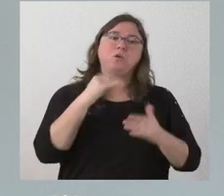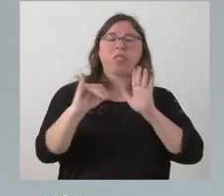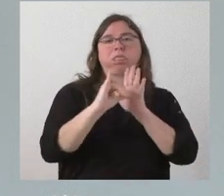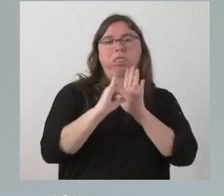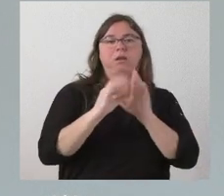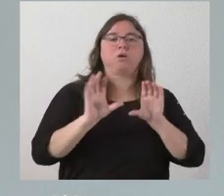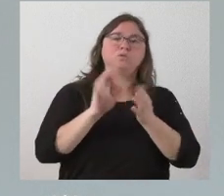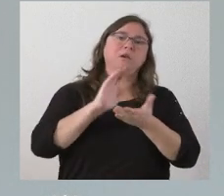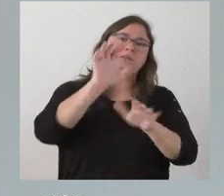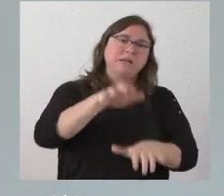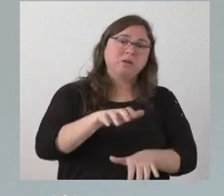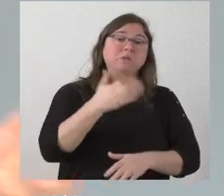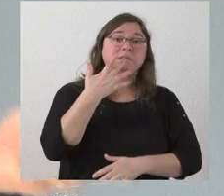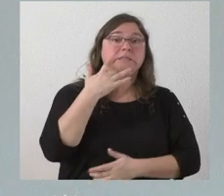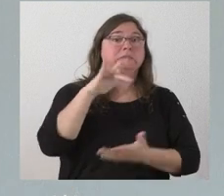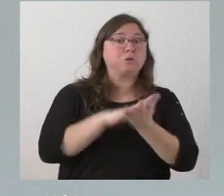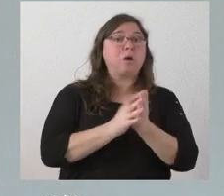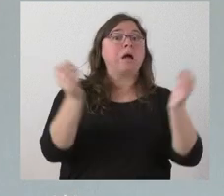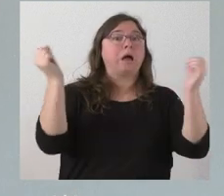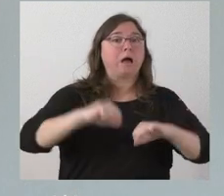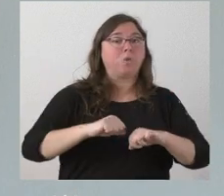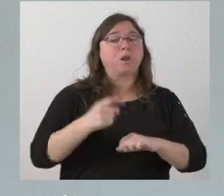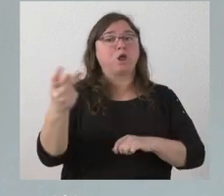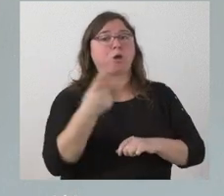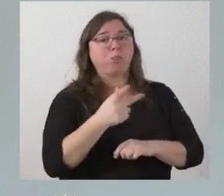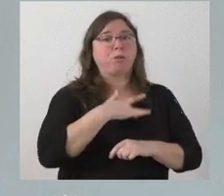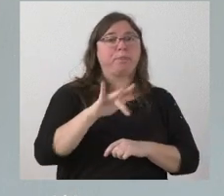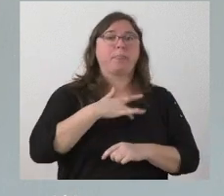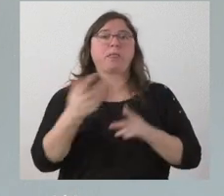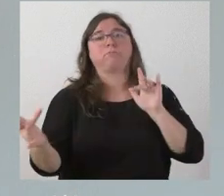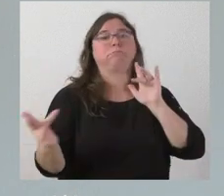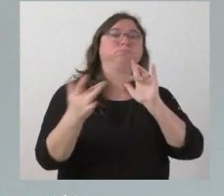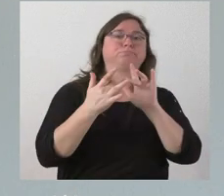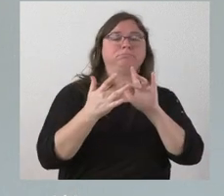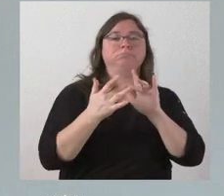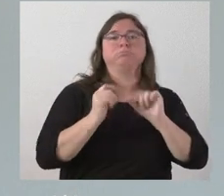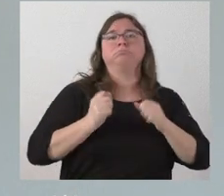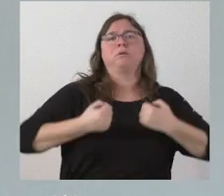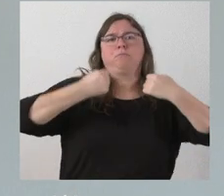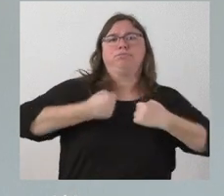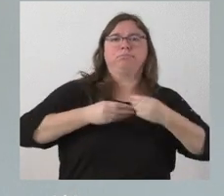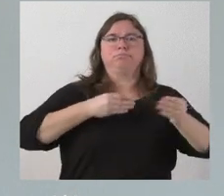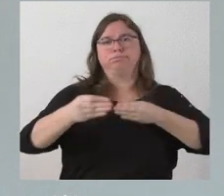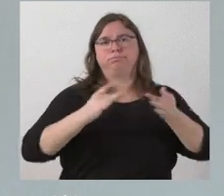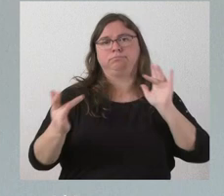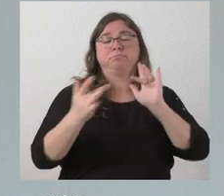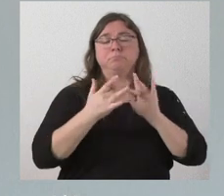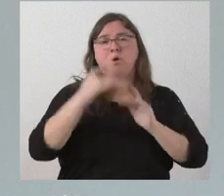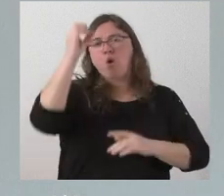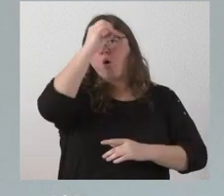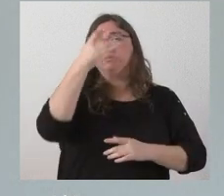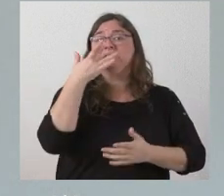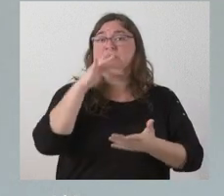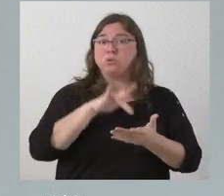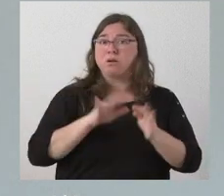la junta de castilla y león si al final hay un acuerdo pues es el acercamiento mutuo respecto de posiciones iniciales vamos a valorar cuando se